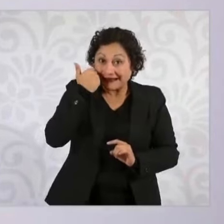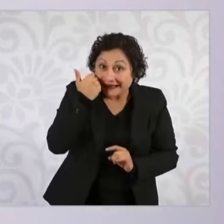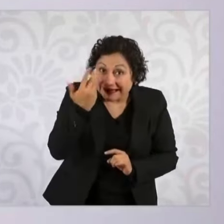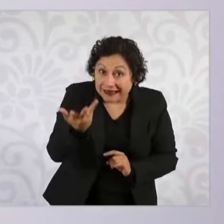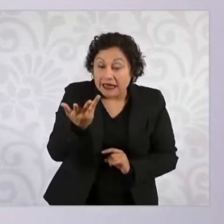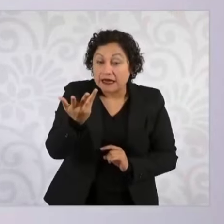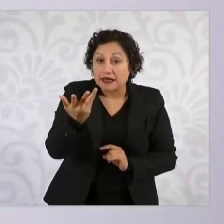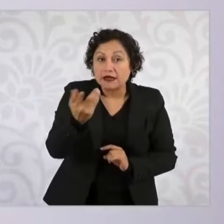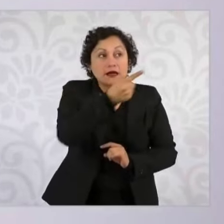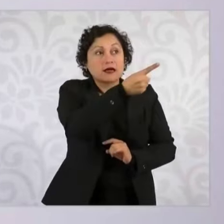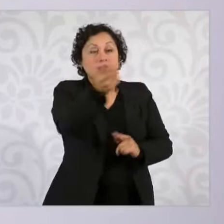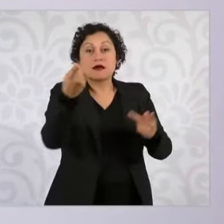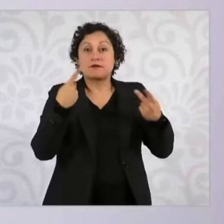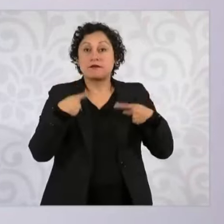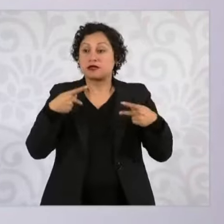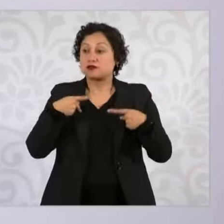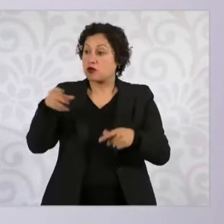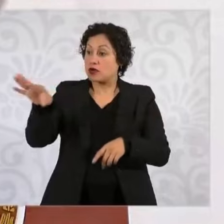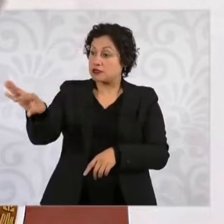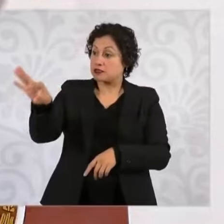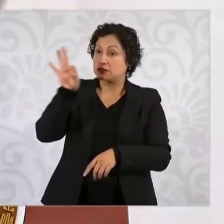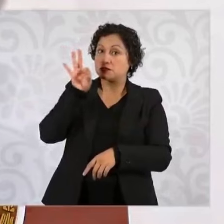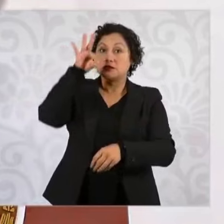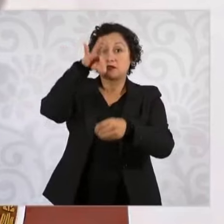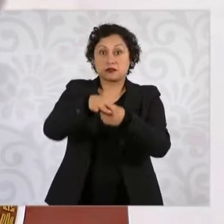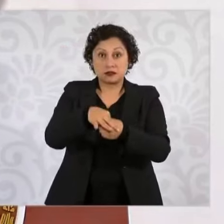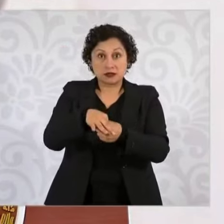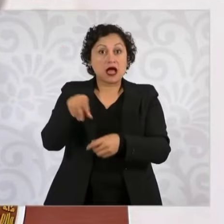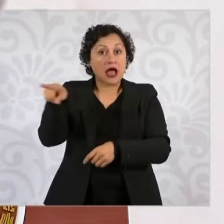por qué debe ser.